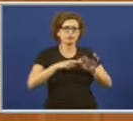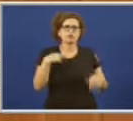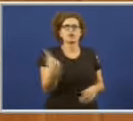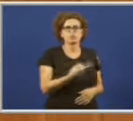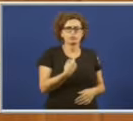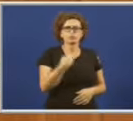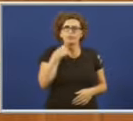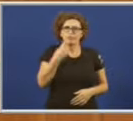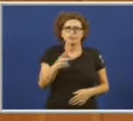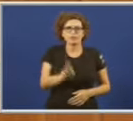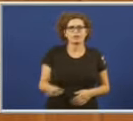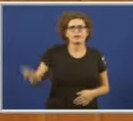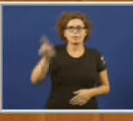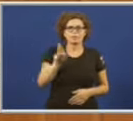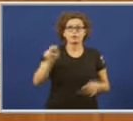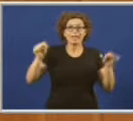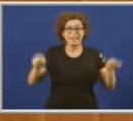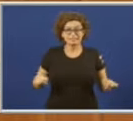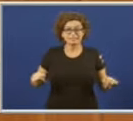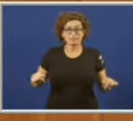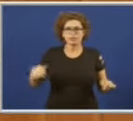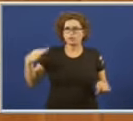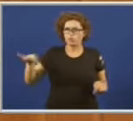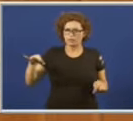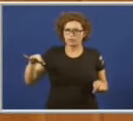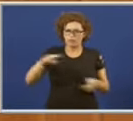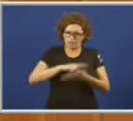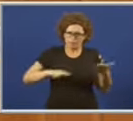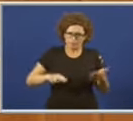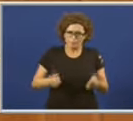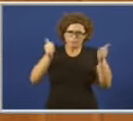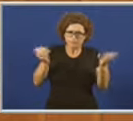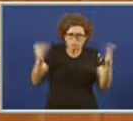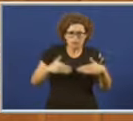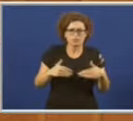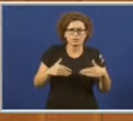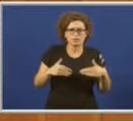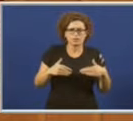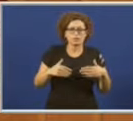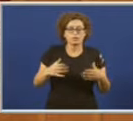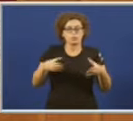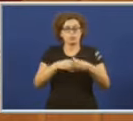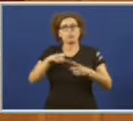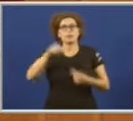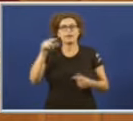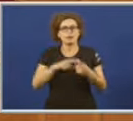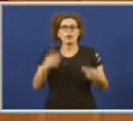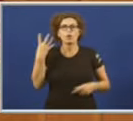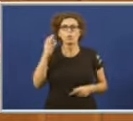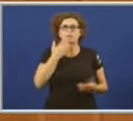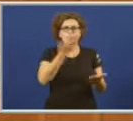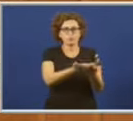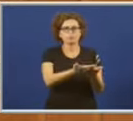Repito, é esta a única Galiza posible. Desde o BNH formulamos 40